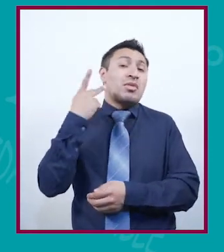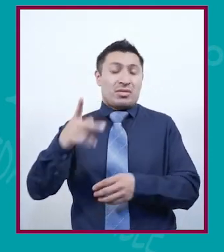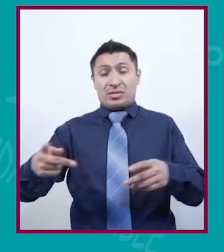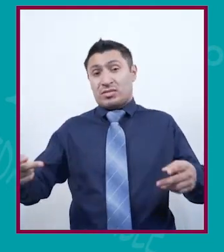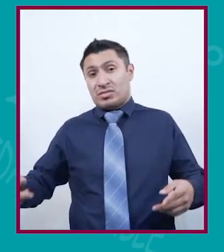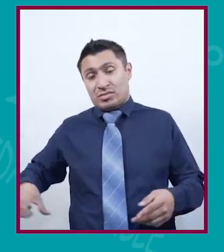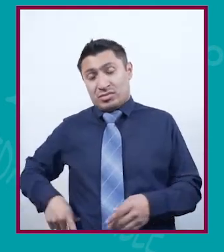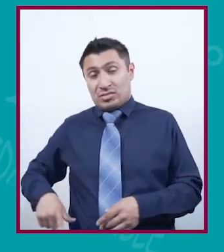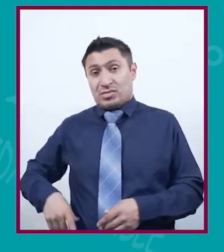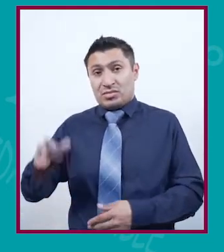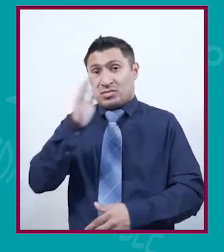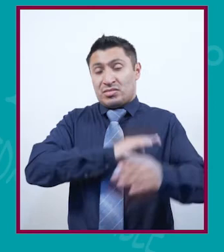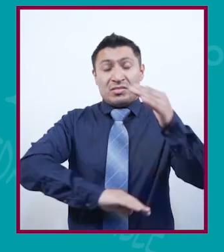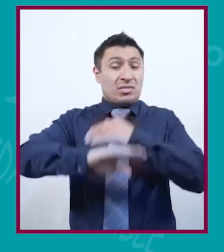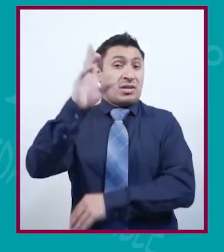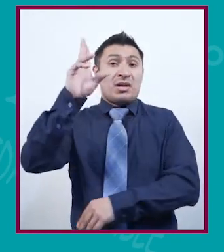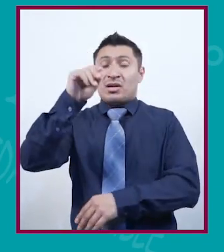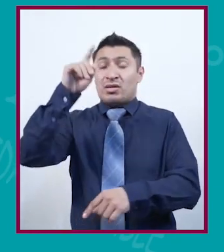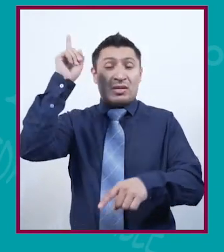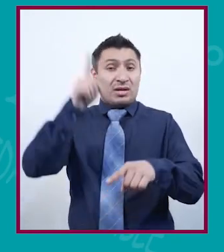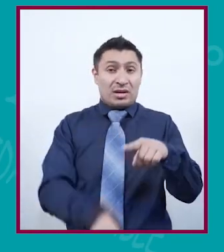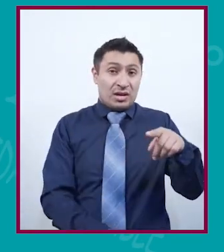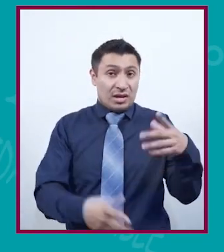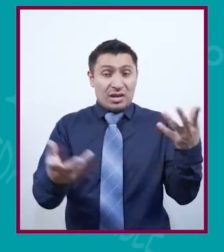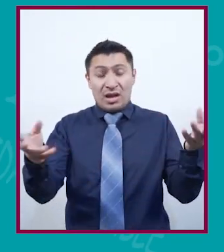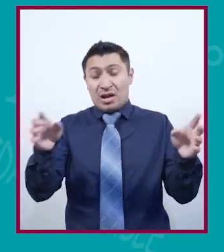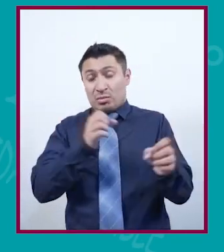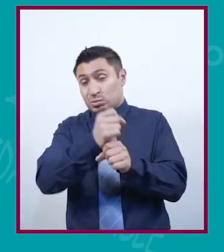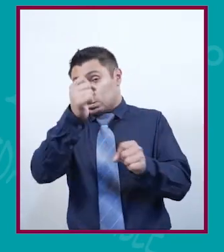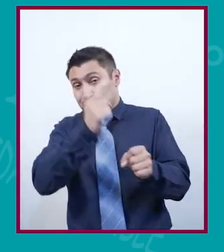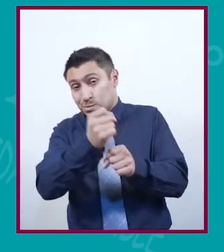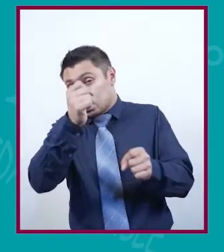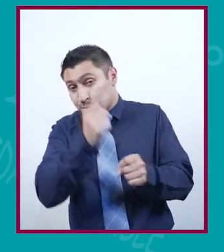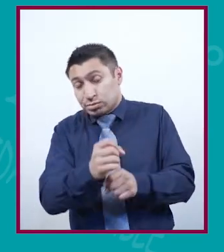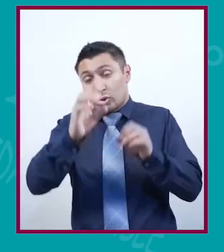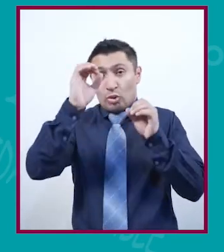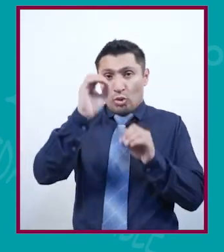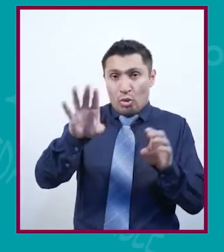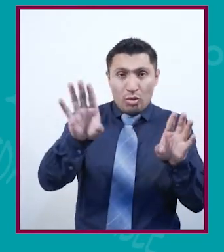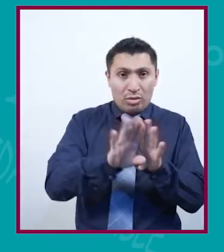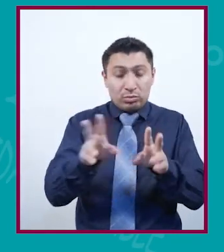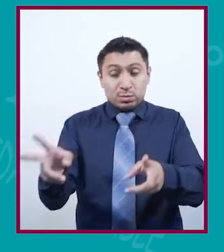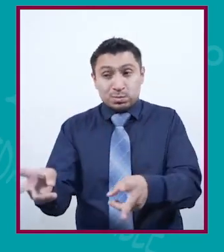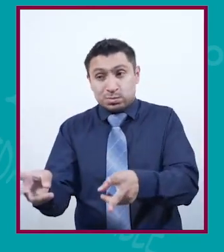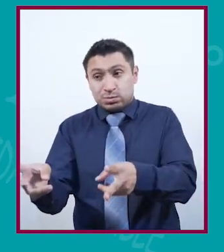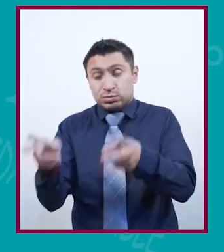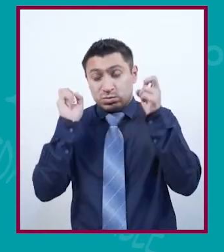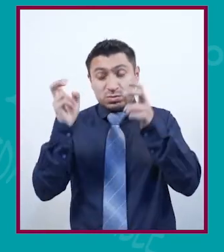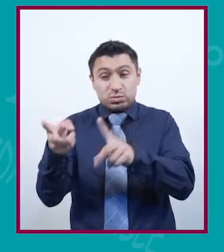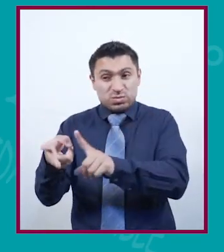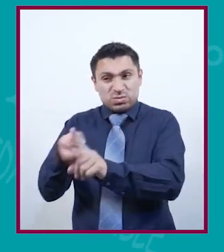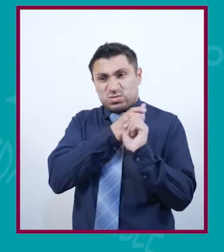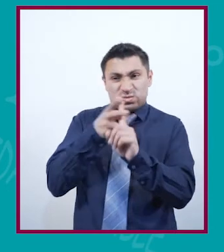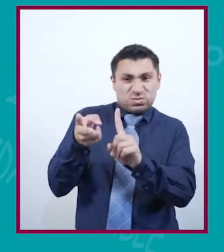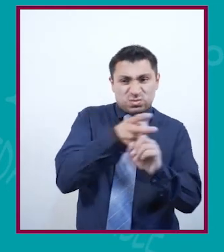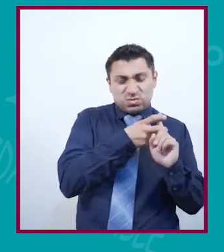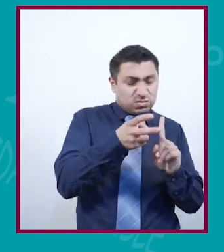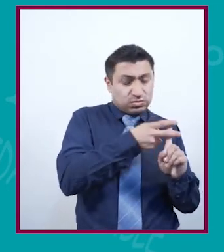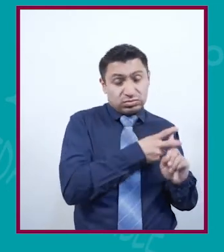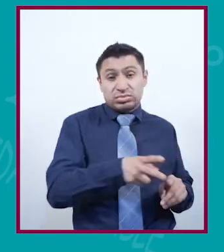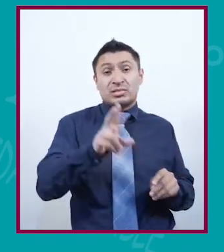políticas gubernamentales no han tenido éxito en la erradicación de la violencia o de las desapariciones forzadas.